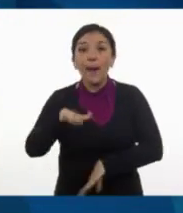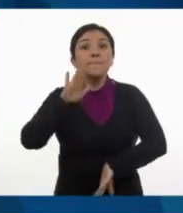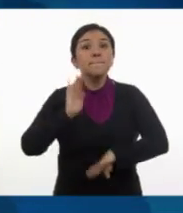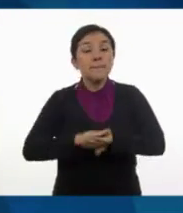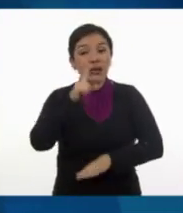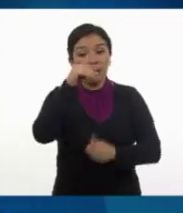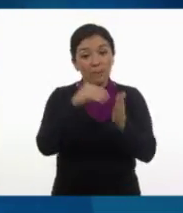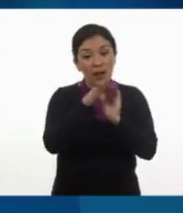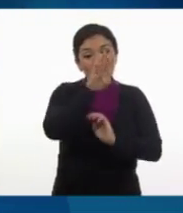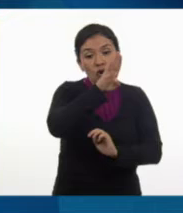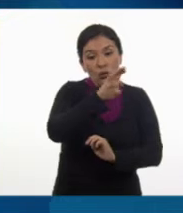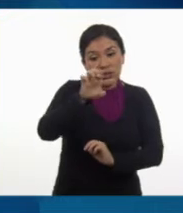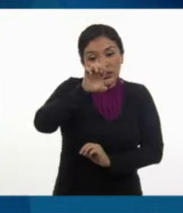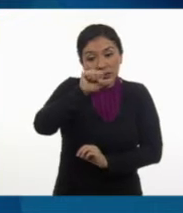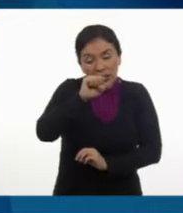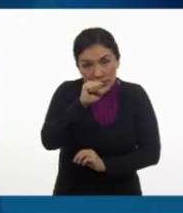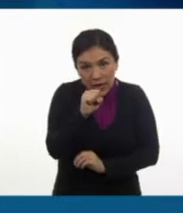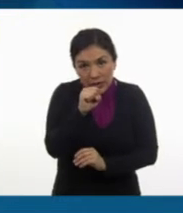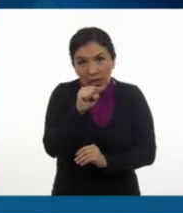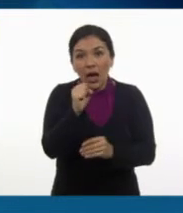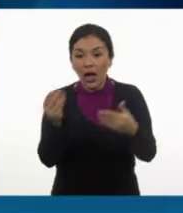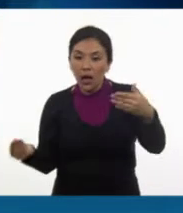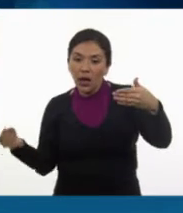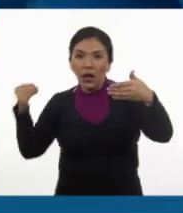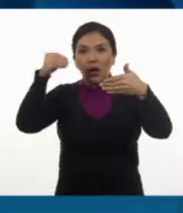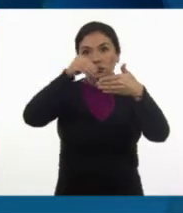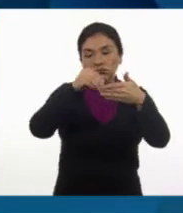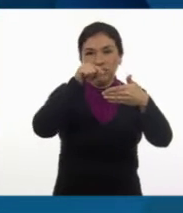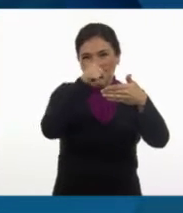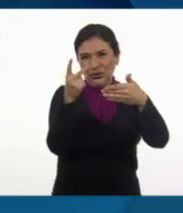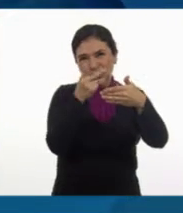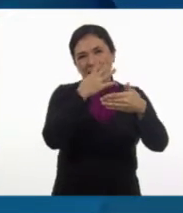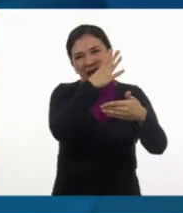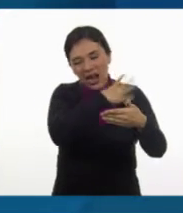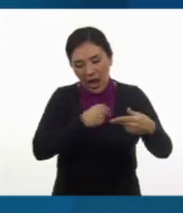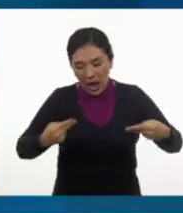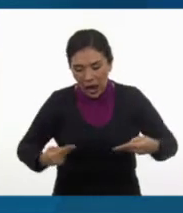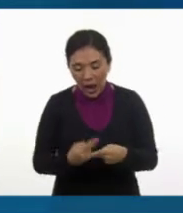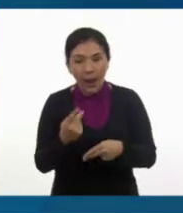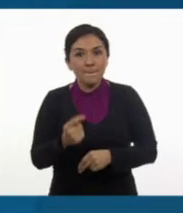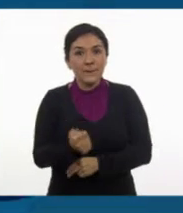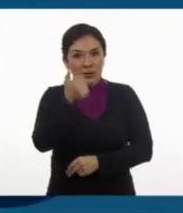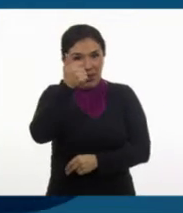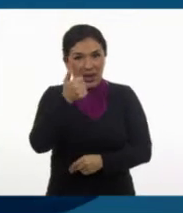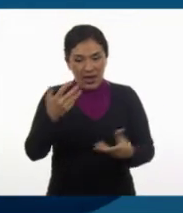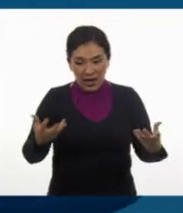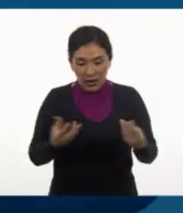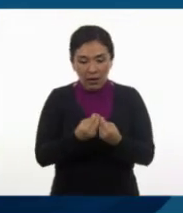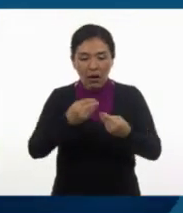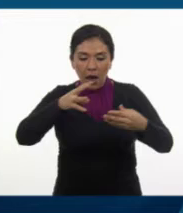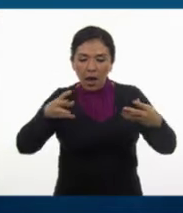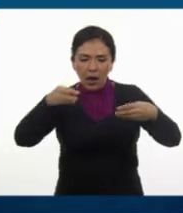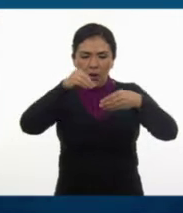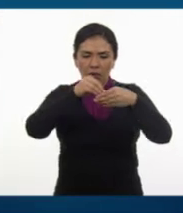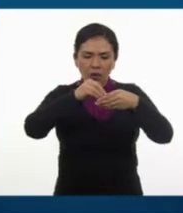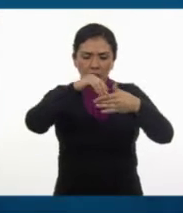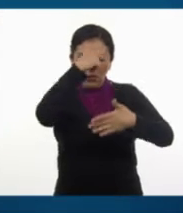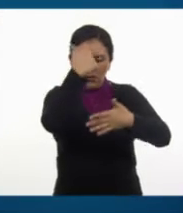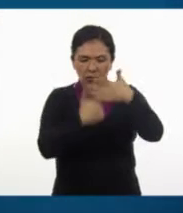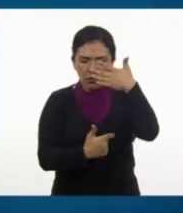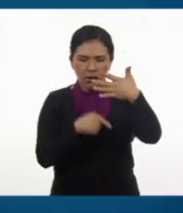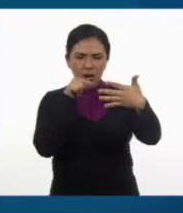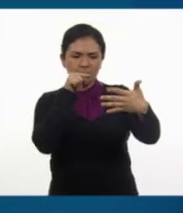los mil novecientos sesenta, que es el año en el que tuvieron a su primer hijo. Así que